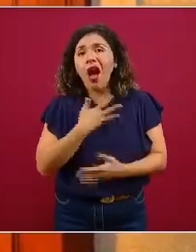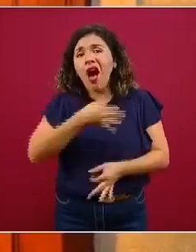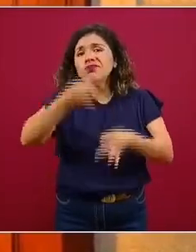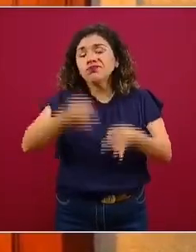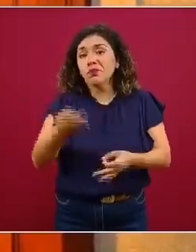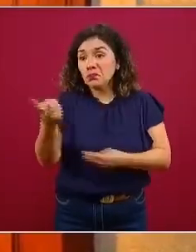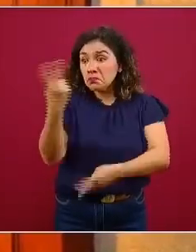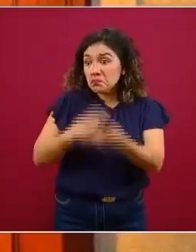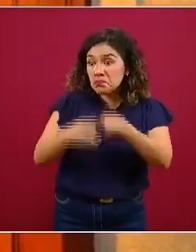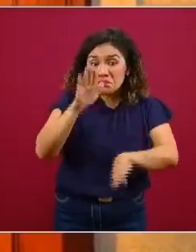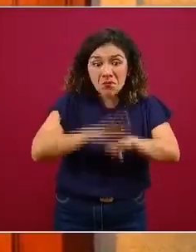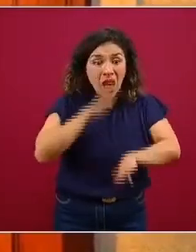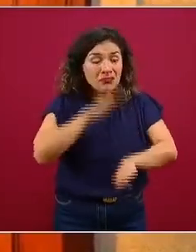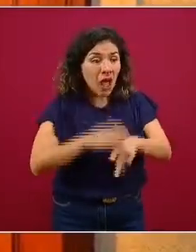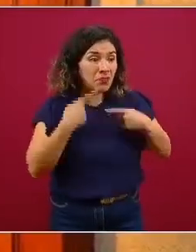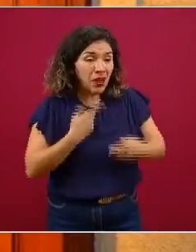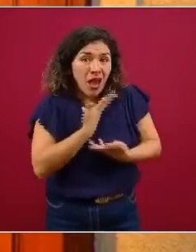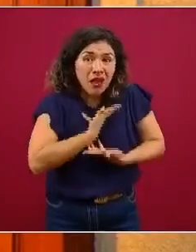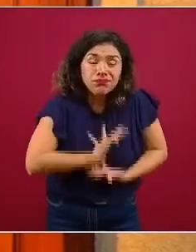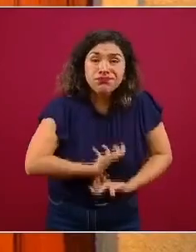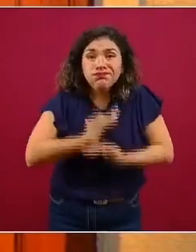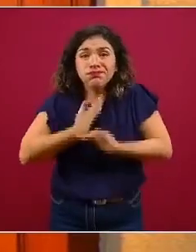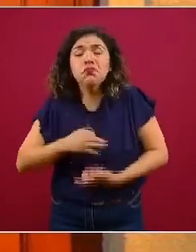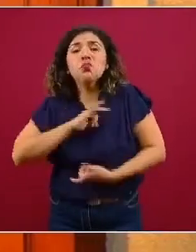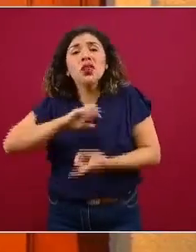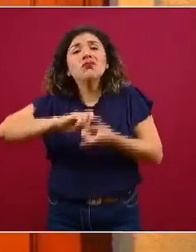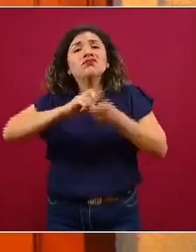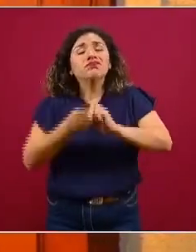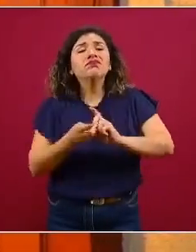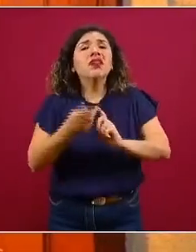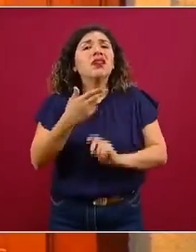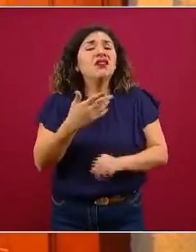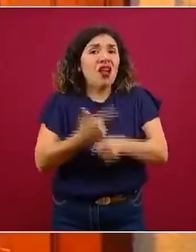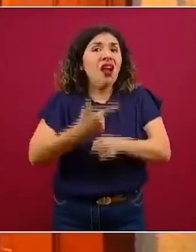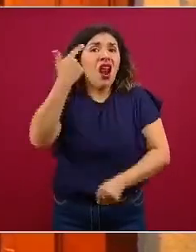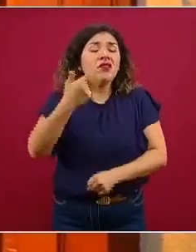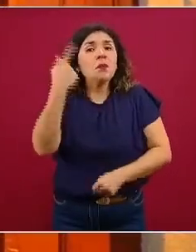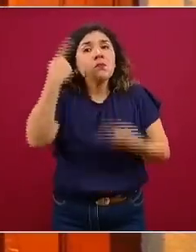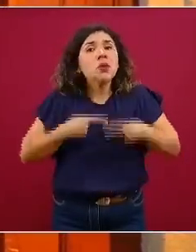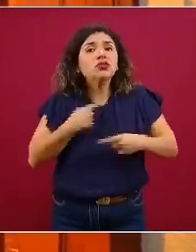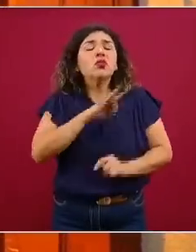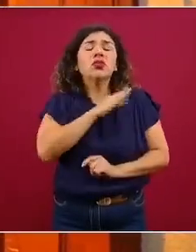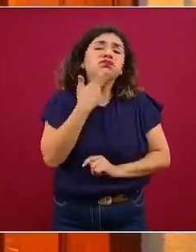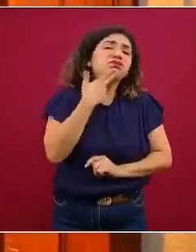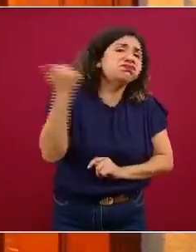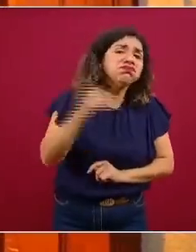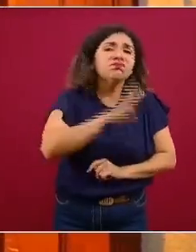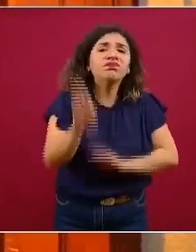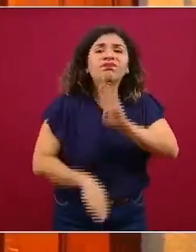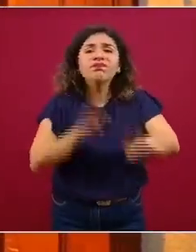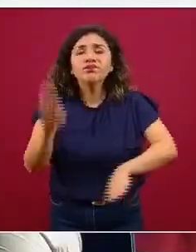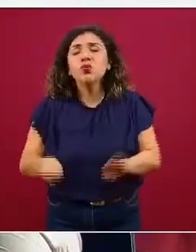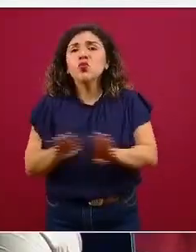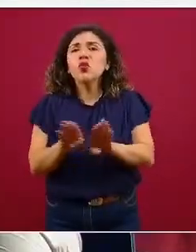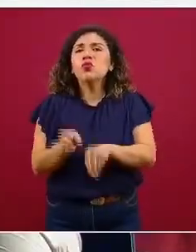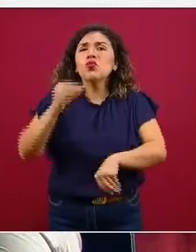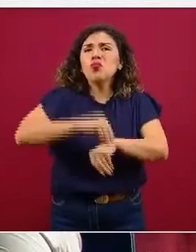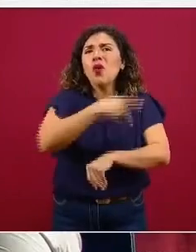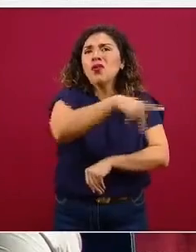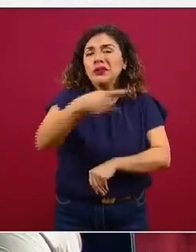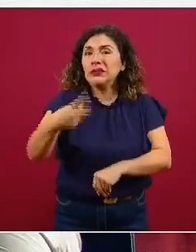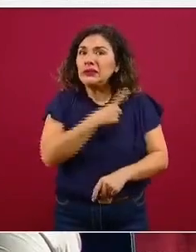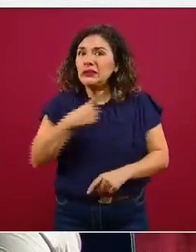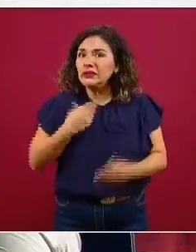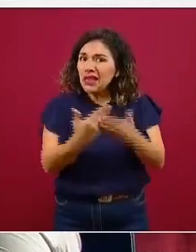este incremento en la depresión, pues también en las formas graves e inclusive en intentos suicidas y en todo lo que tiene que ver con la conducta suicida. Es por